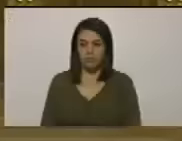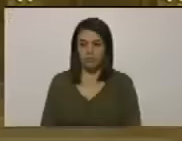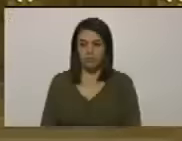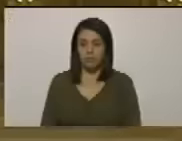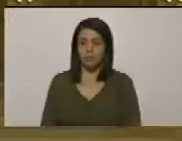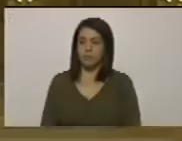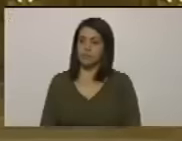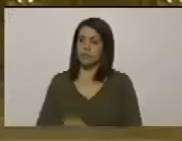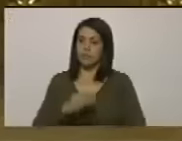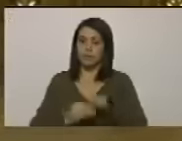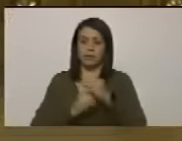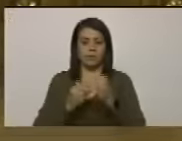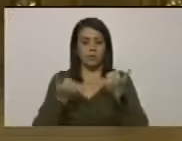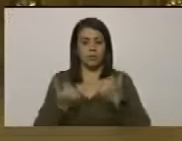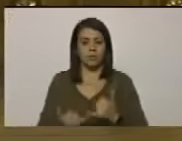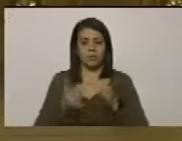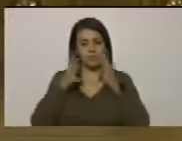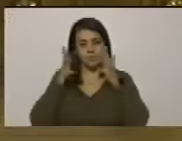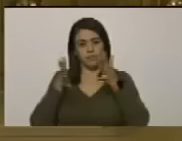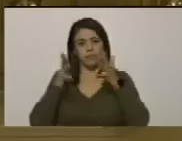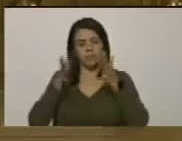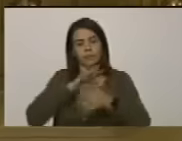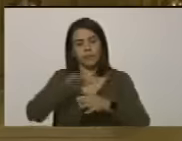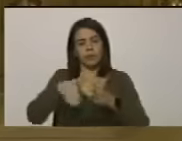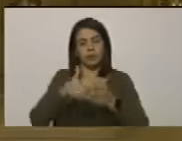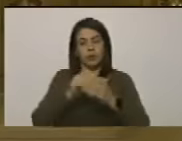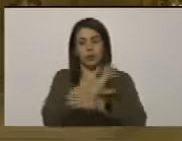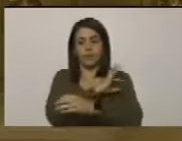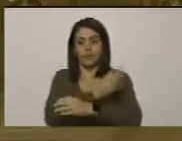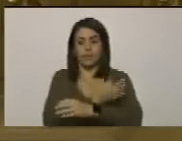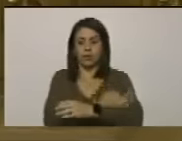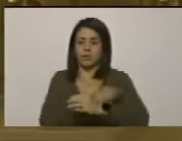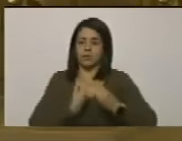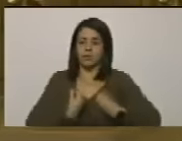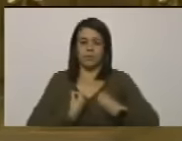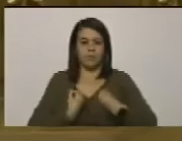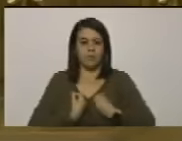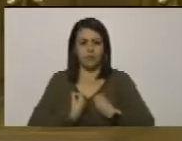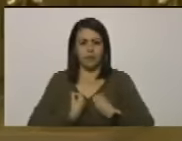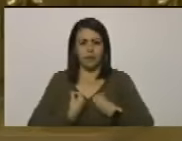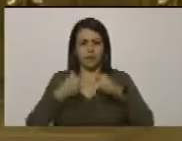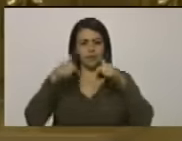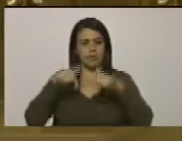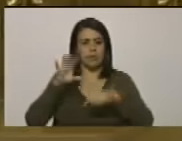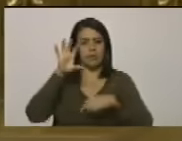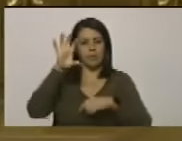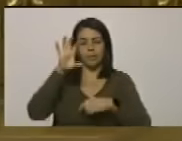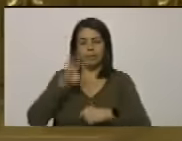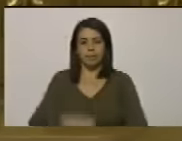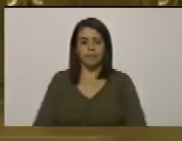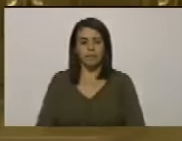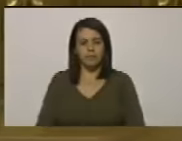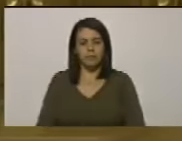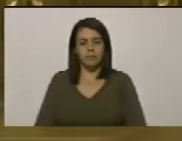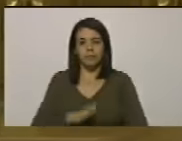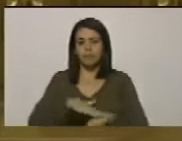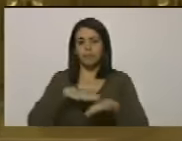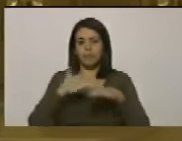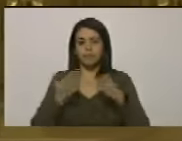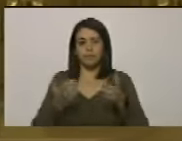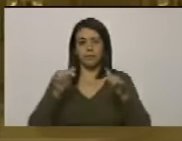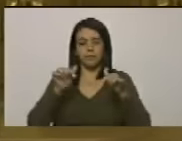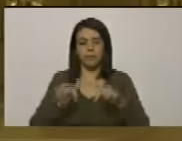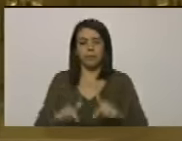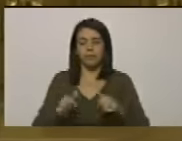vez más el exhorto a todas las fuerzas vivas de este país para que